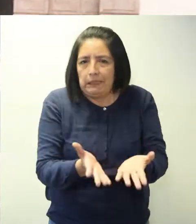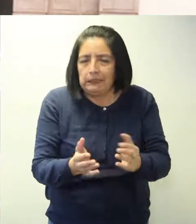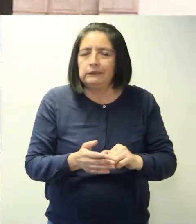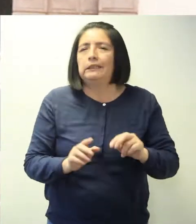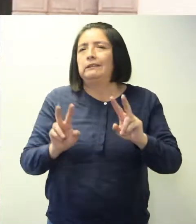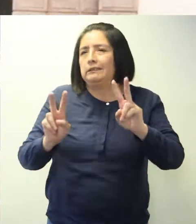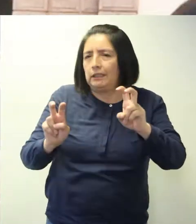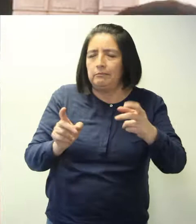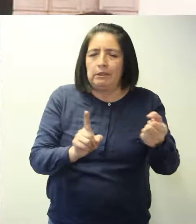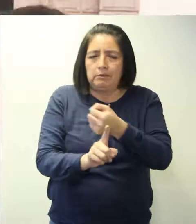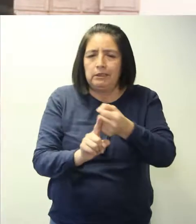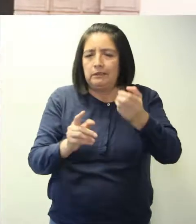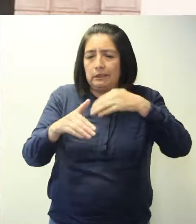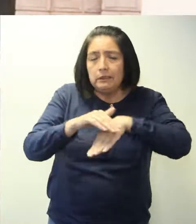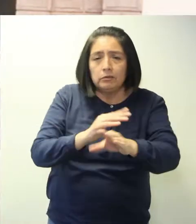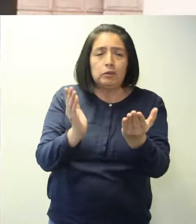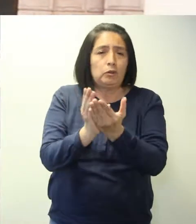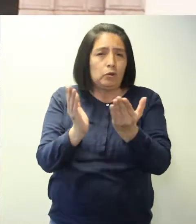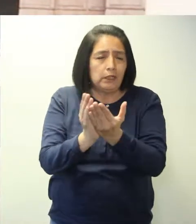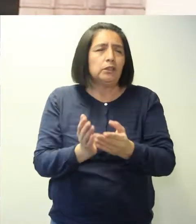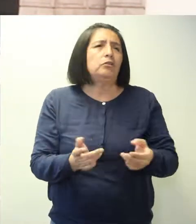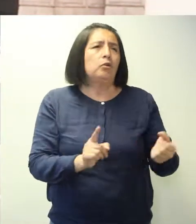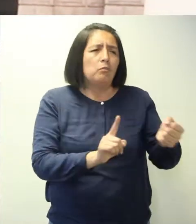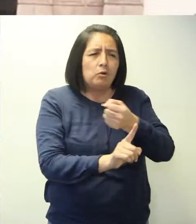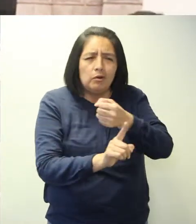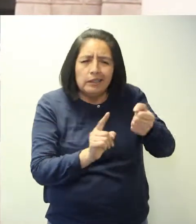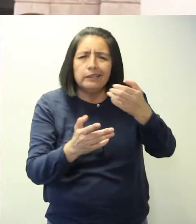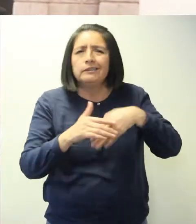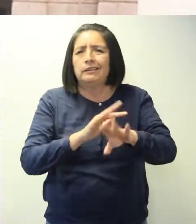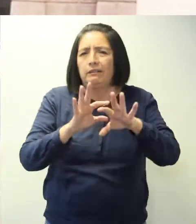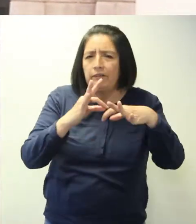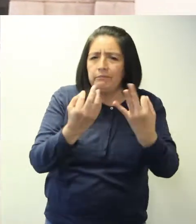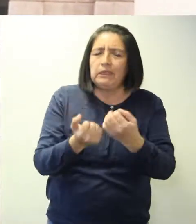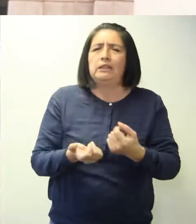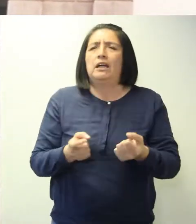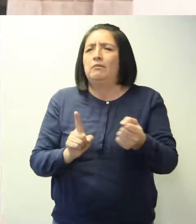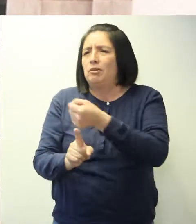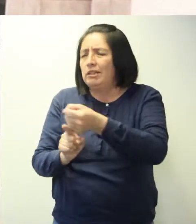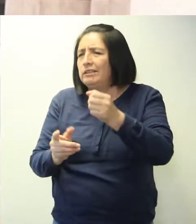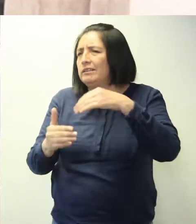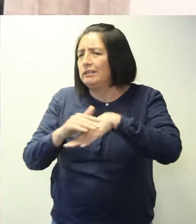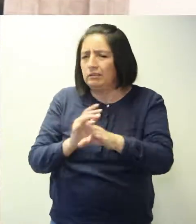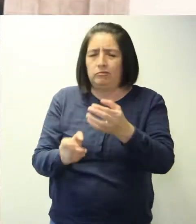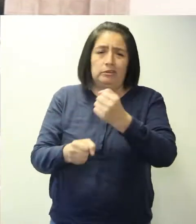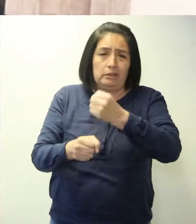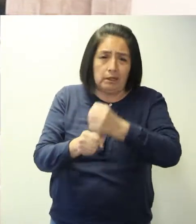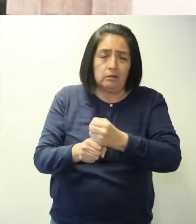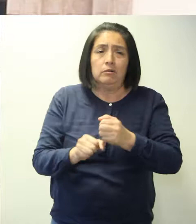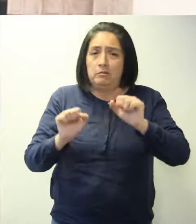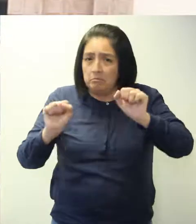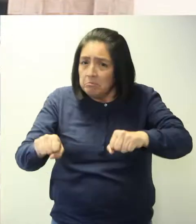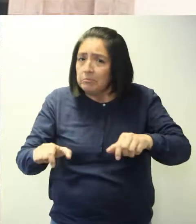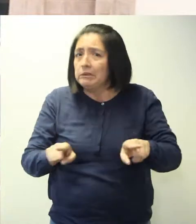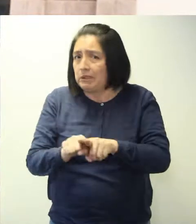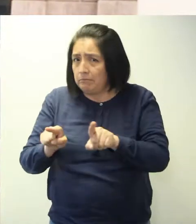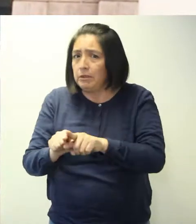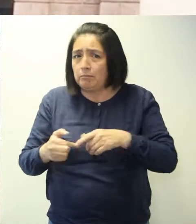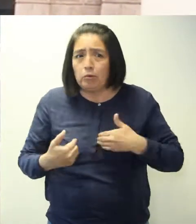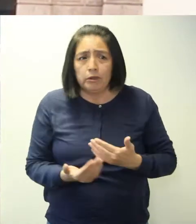relación a la violencia escolar, violencia en el ámbito familiar, en el ámbito laboral. Pero también para poder